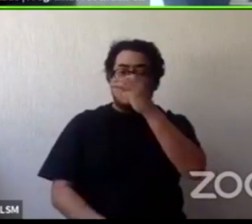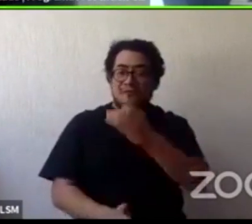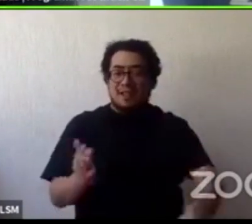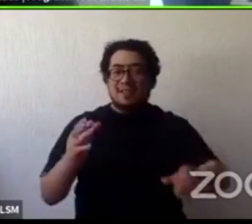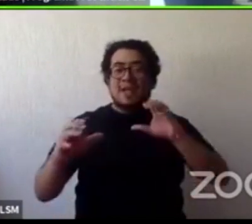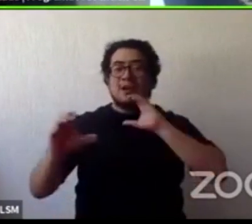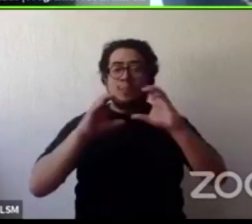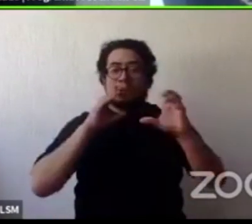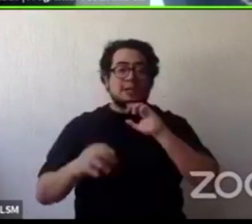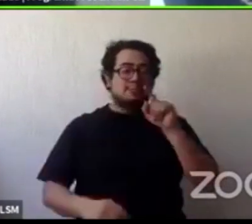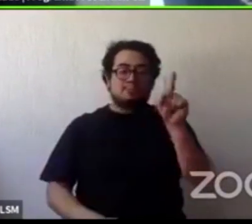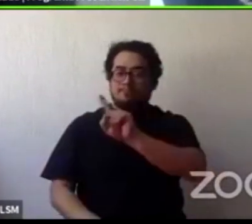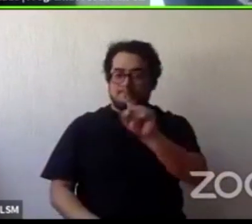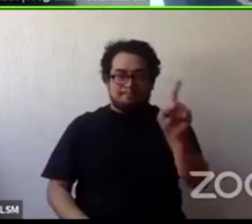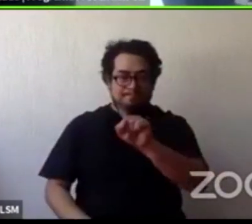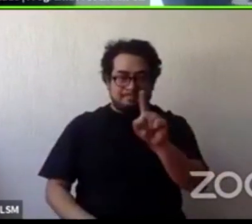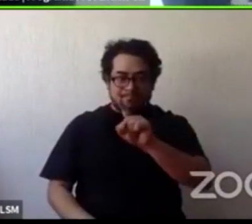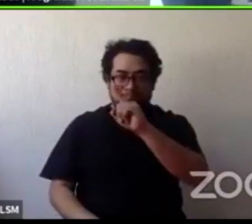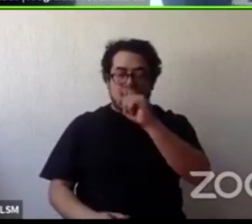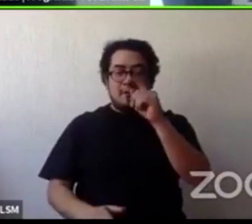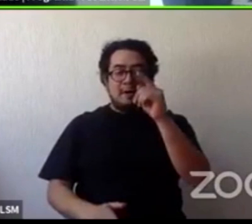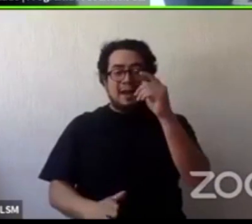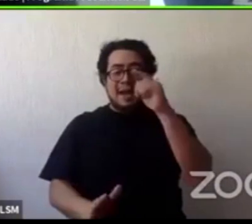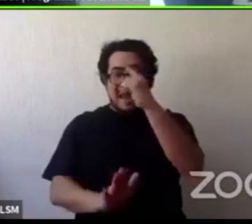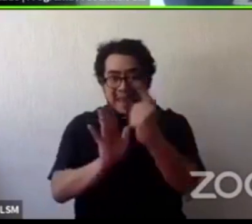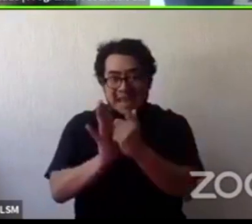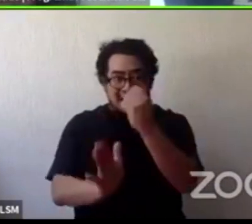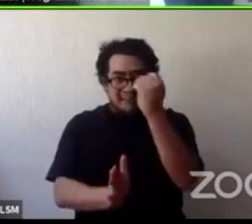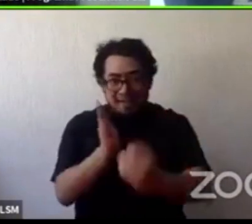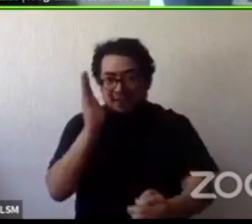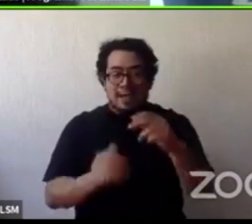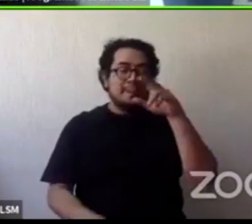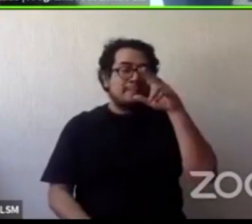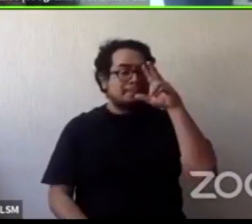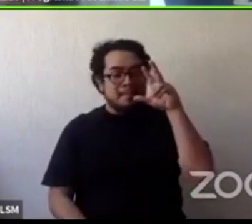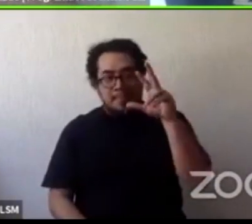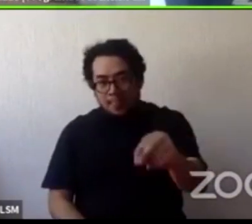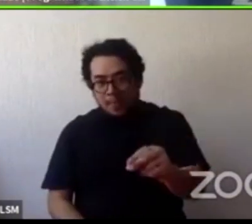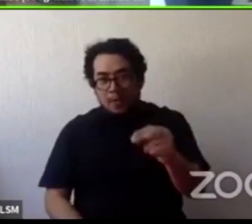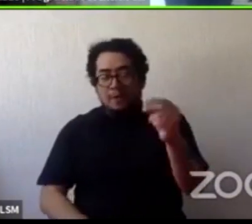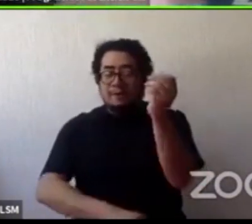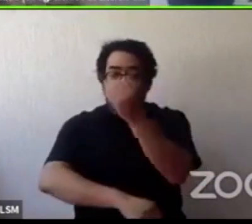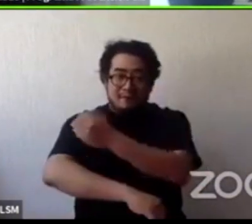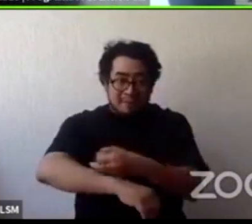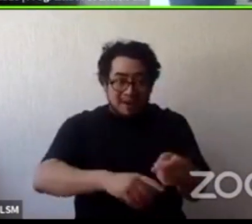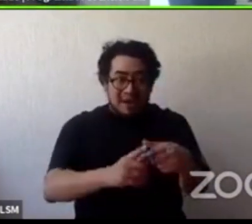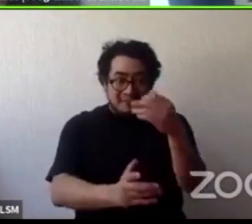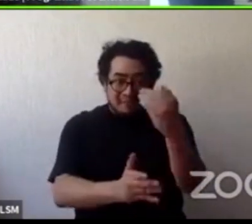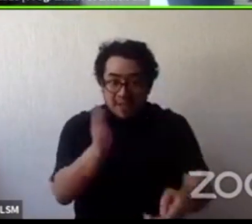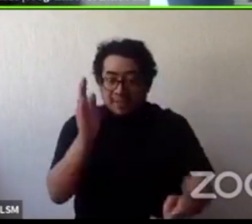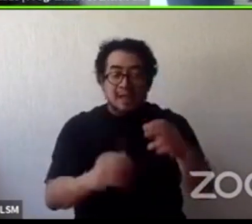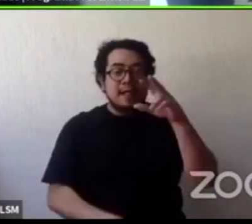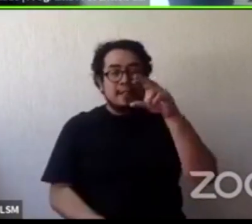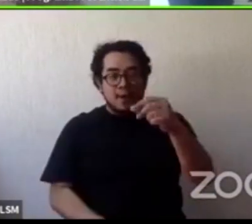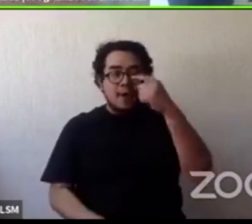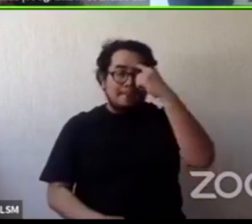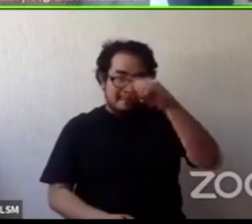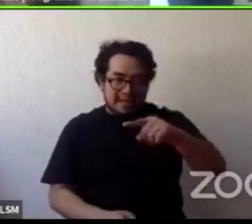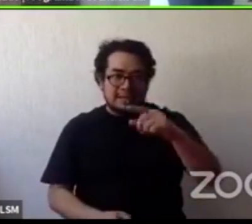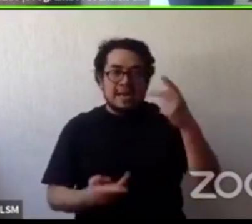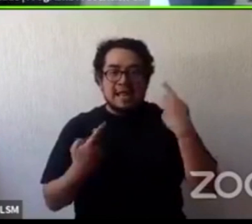carencias de leyes que nos protejan esas carencias de familia que nos ayude a tener relaciones con todos los demás